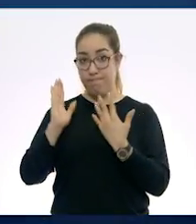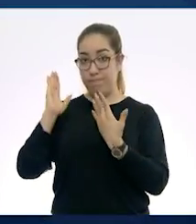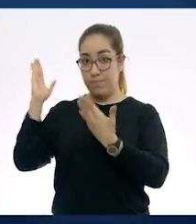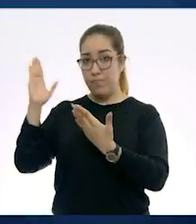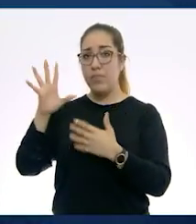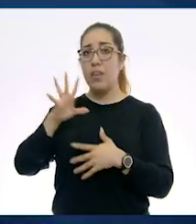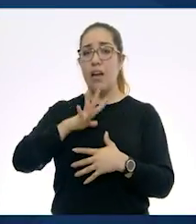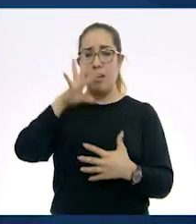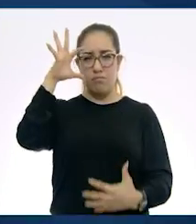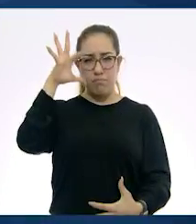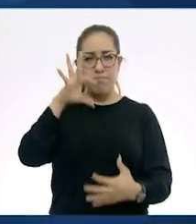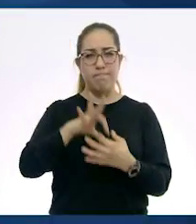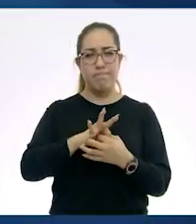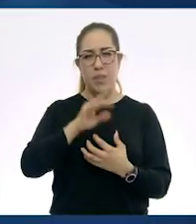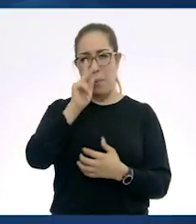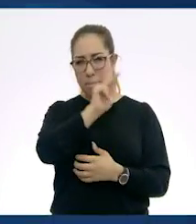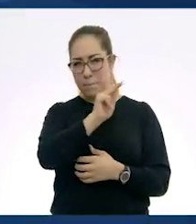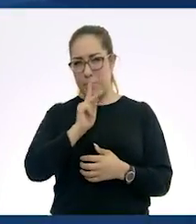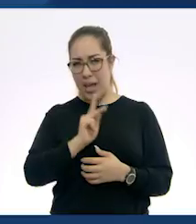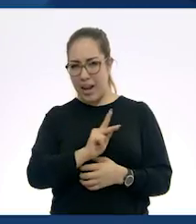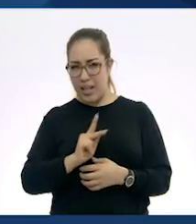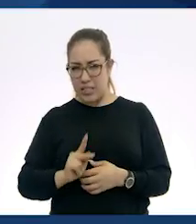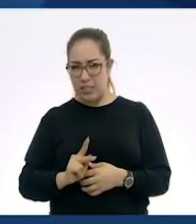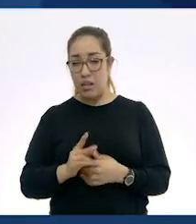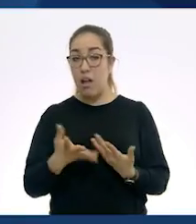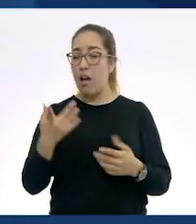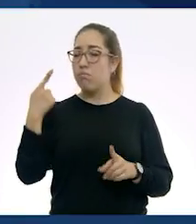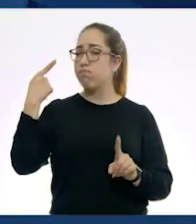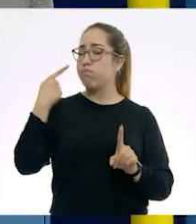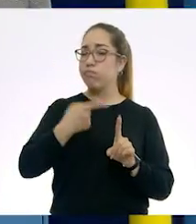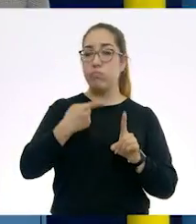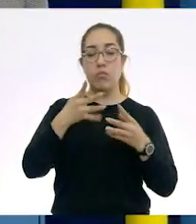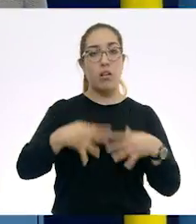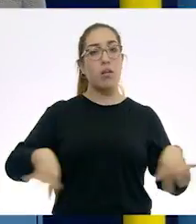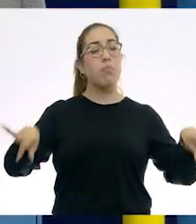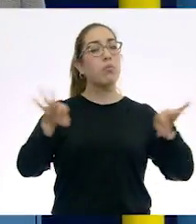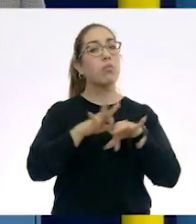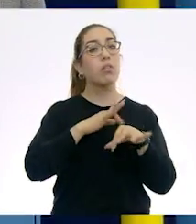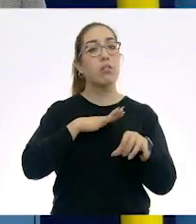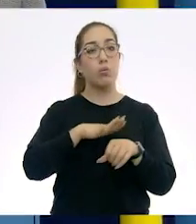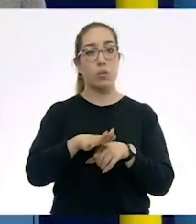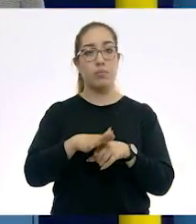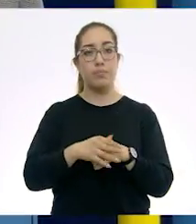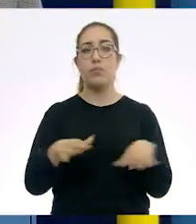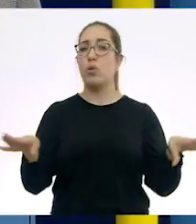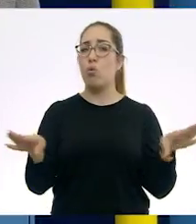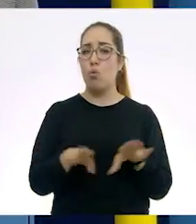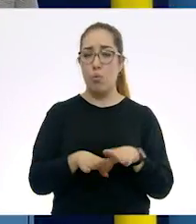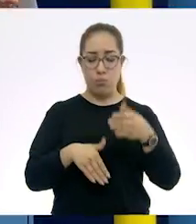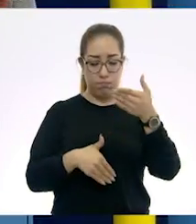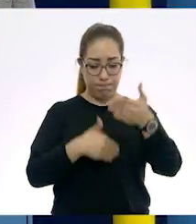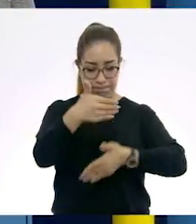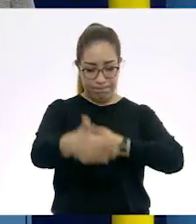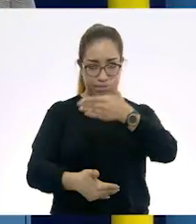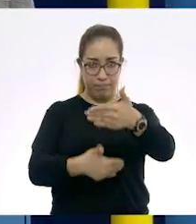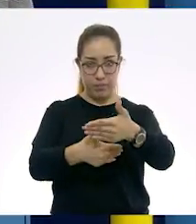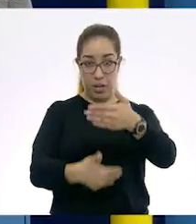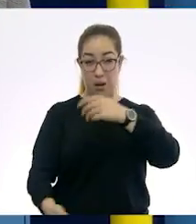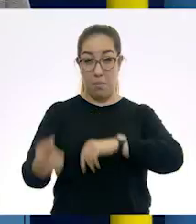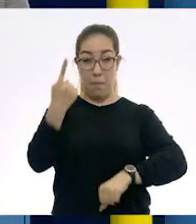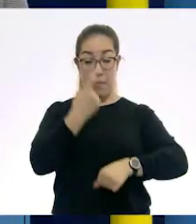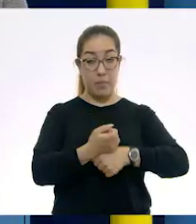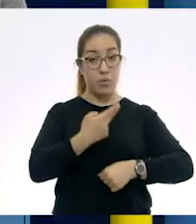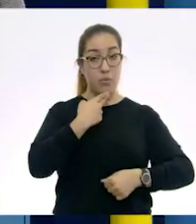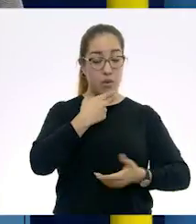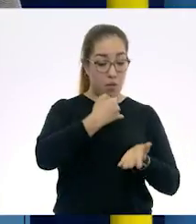rasgos en común. Y hay uno que es muy importante. Es la forma en la que se empezaron a desarrollar a partir de la agricultura